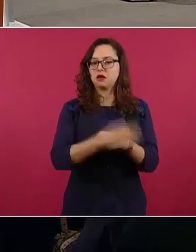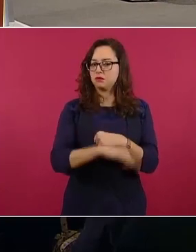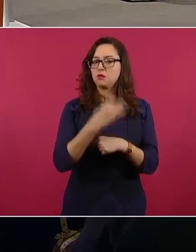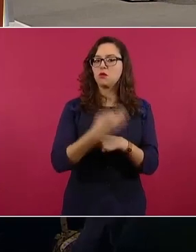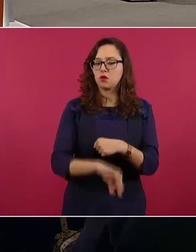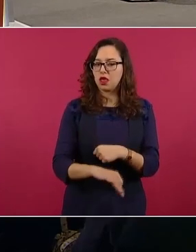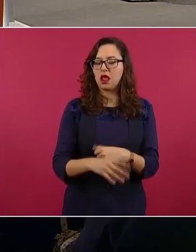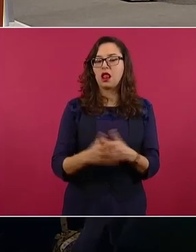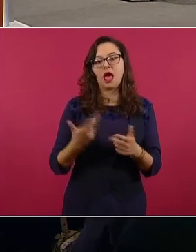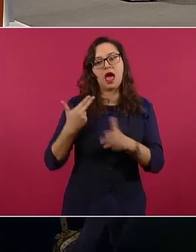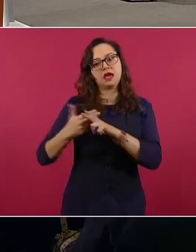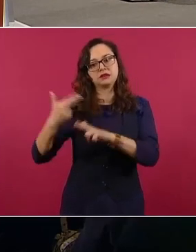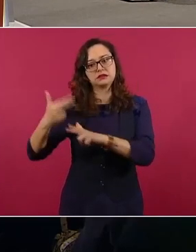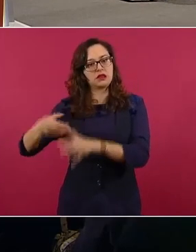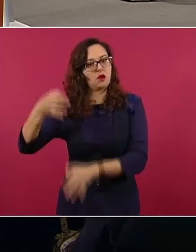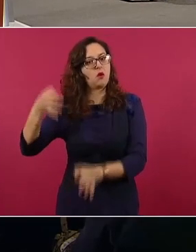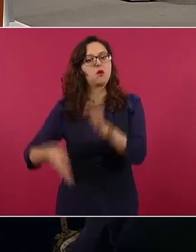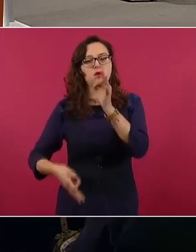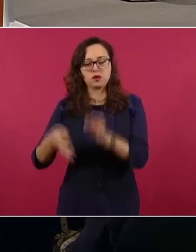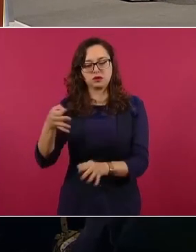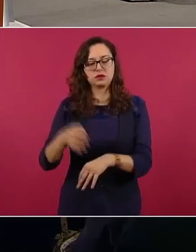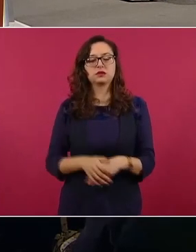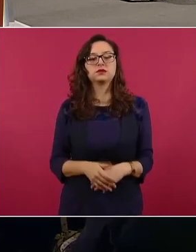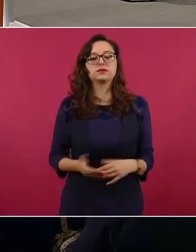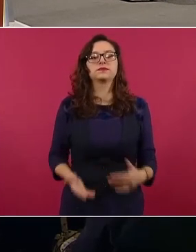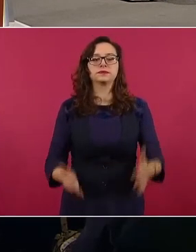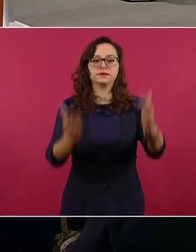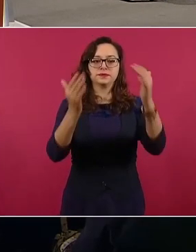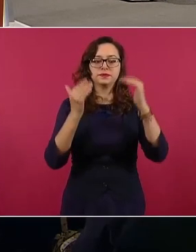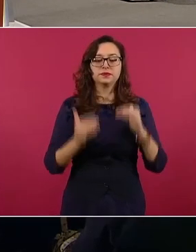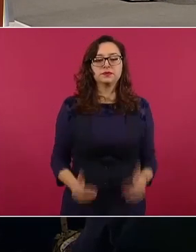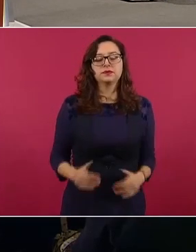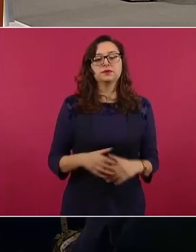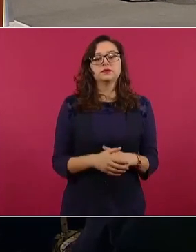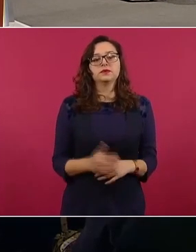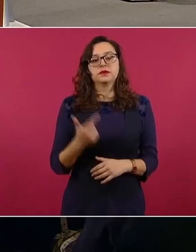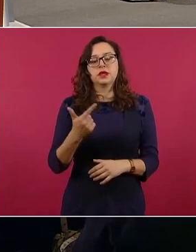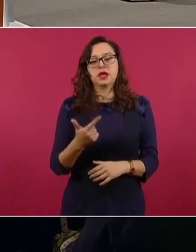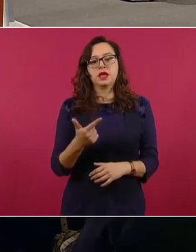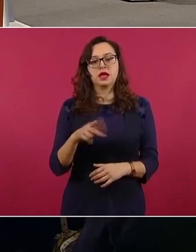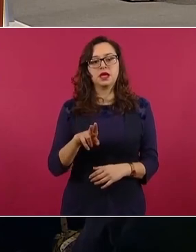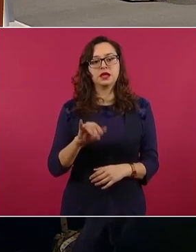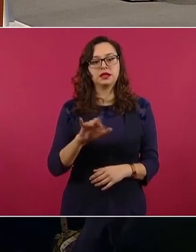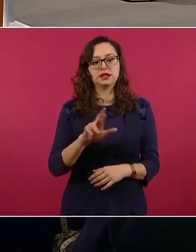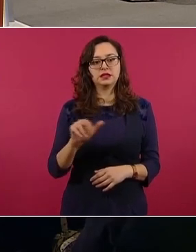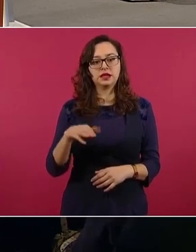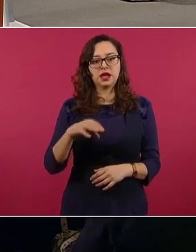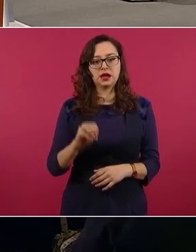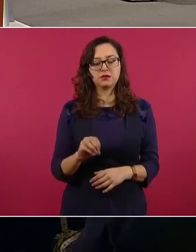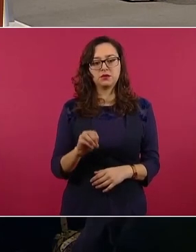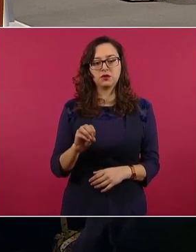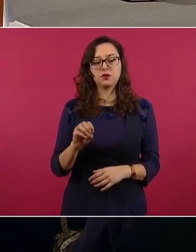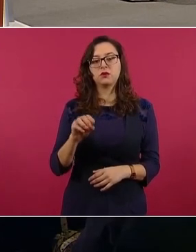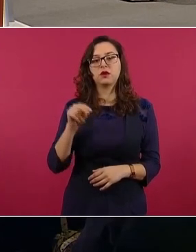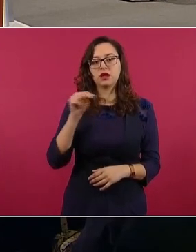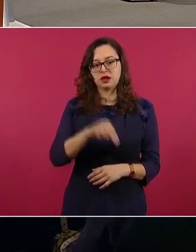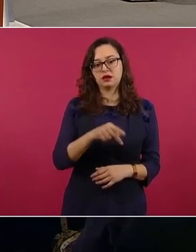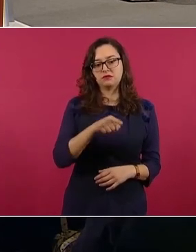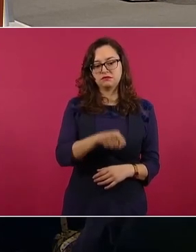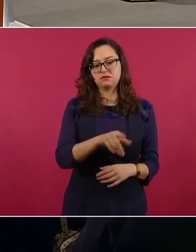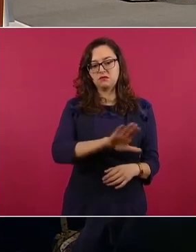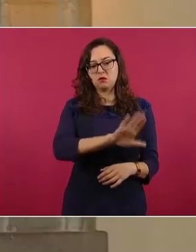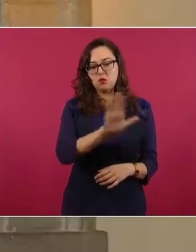Está el caso del homicidio de Guillermo N, hijo del alcalde de Celaya. Fue detenido Juan Antonio N,